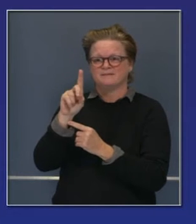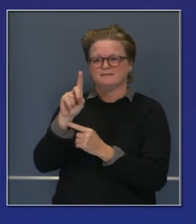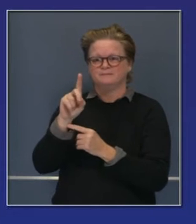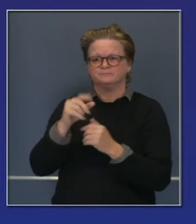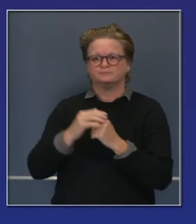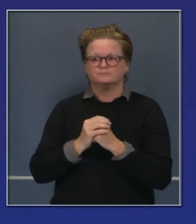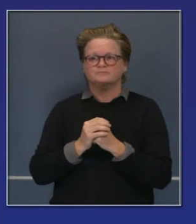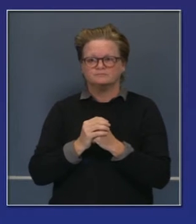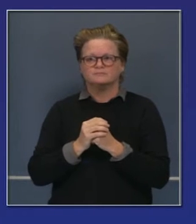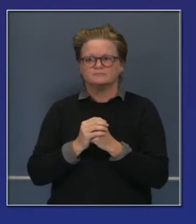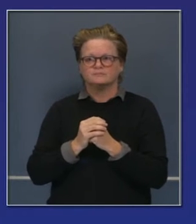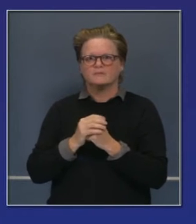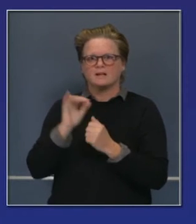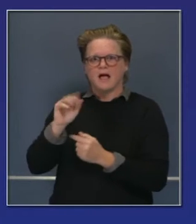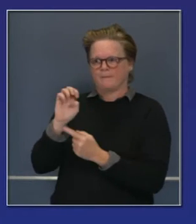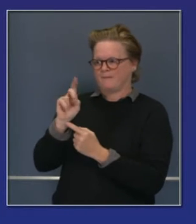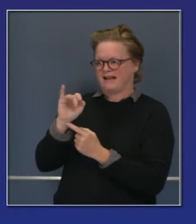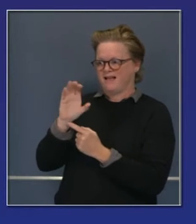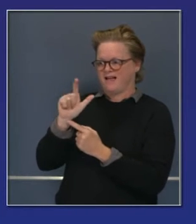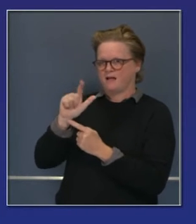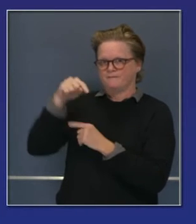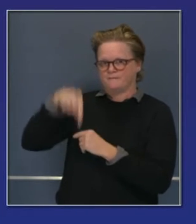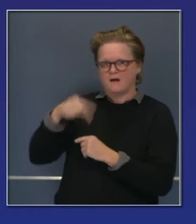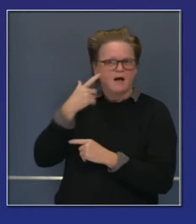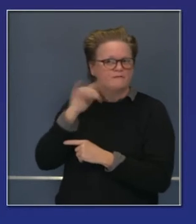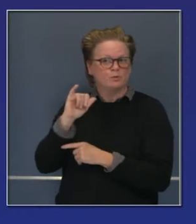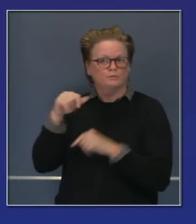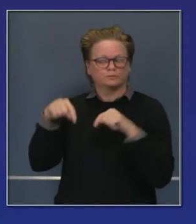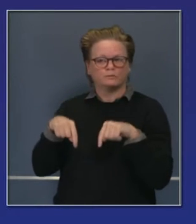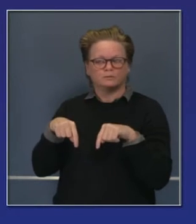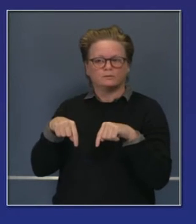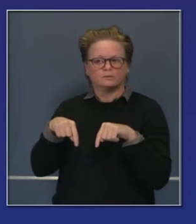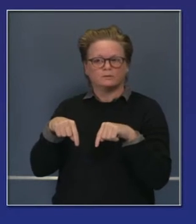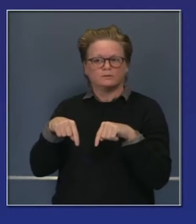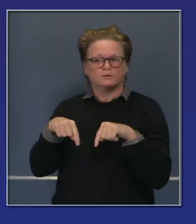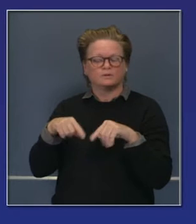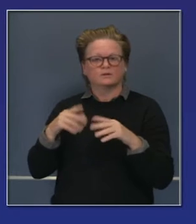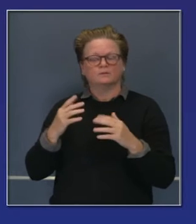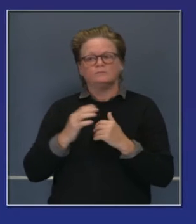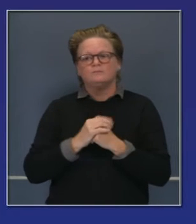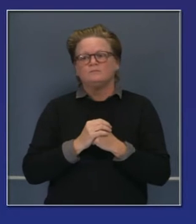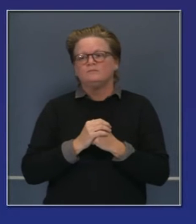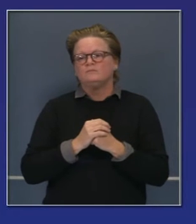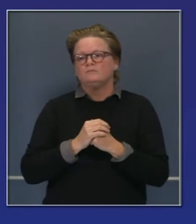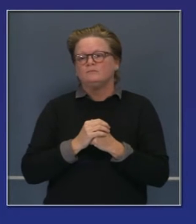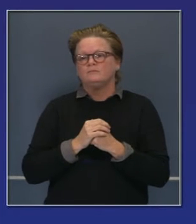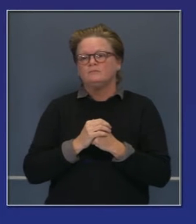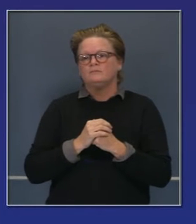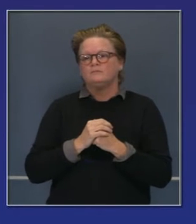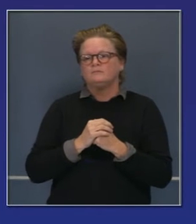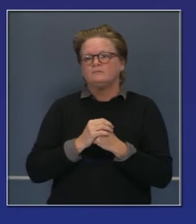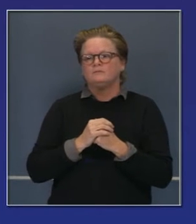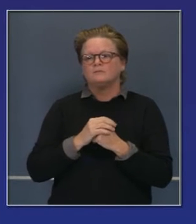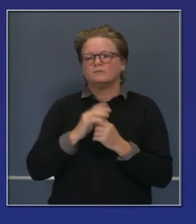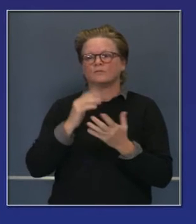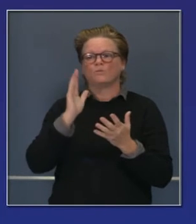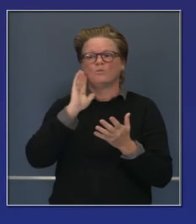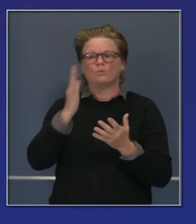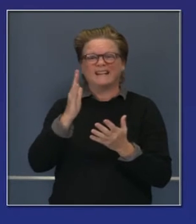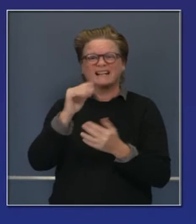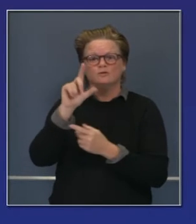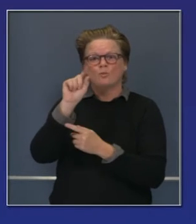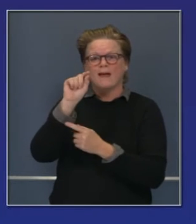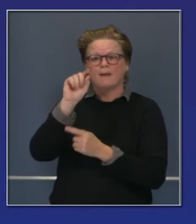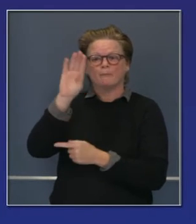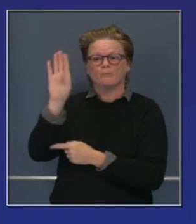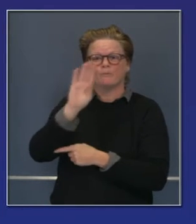en el estado de California lo llaman MediCal, estamos viendo el prospecto de perder 20 mil millones,